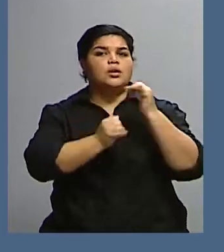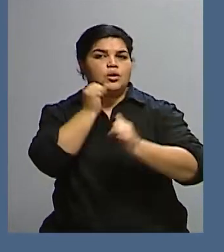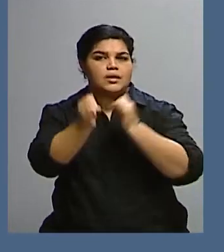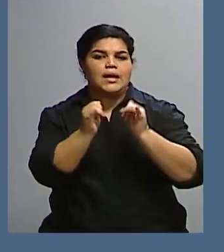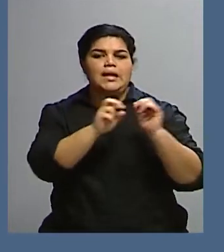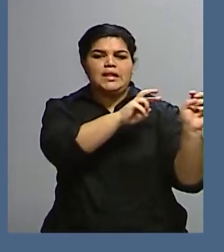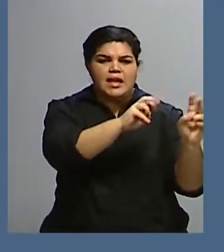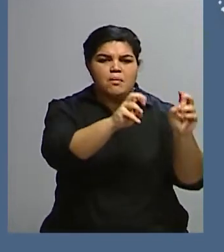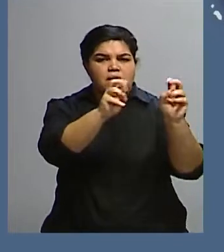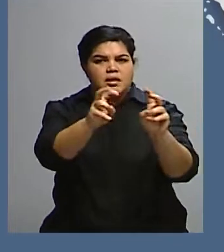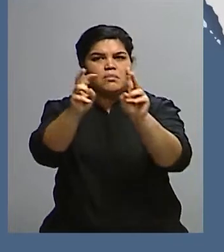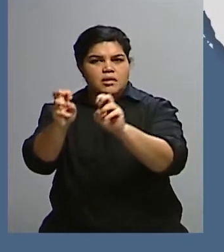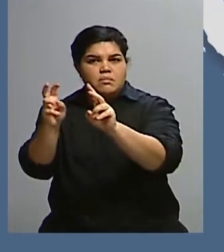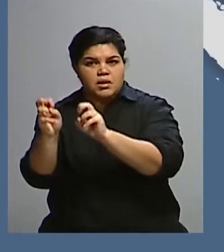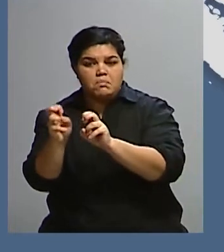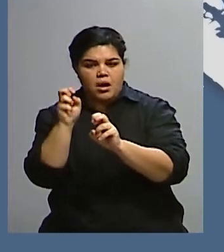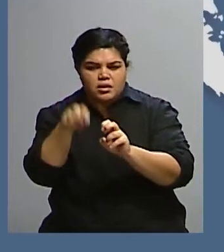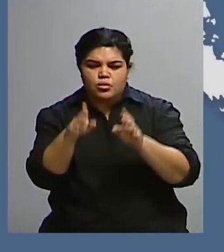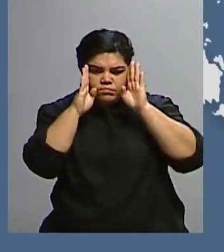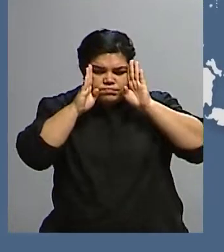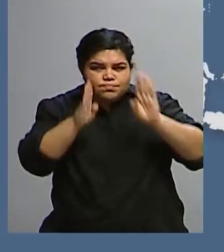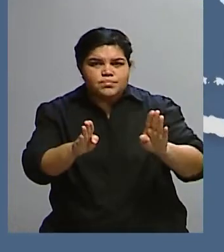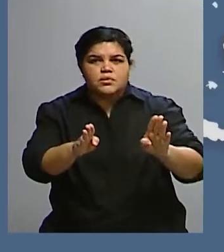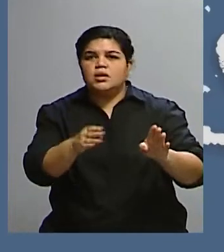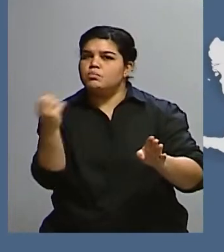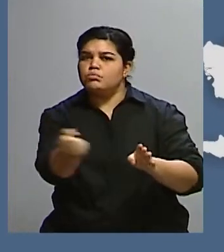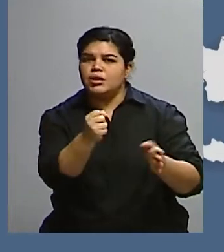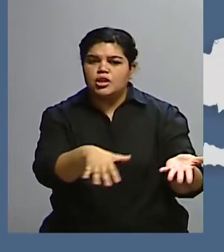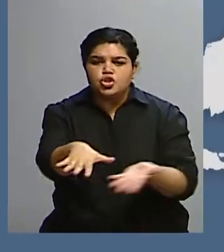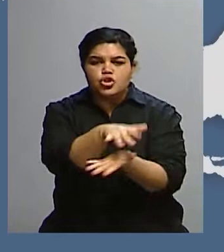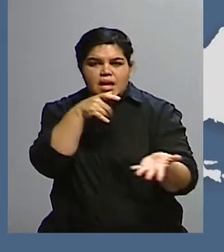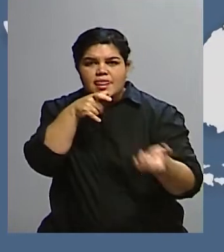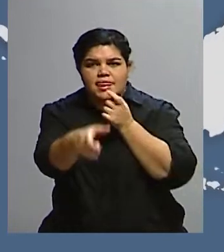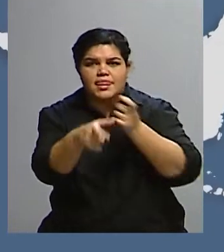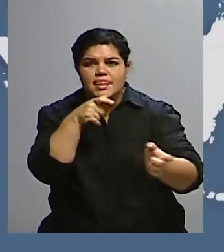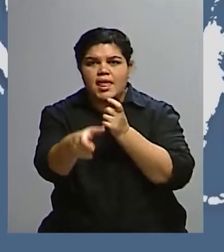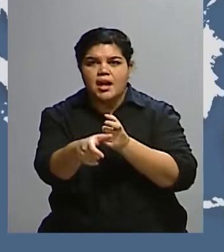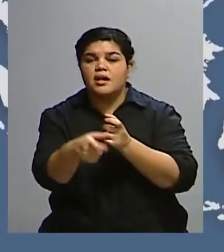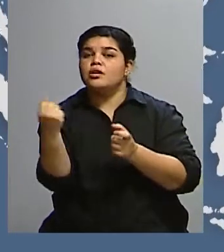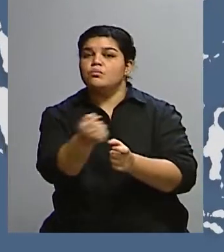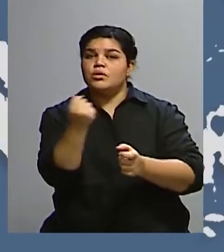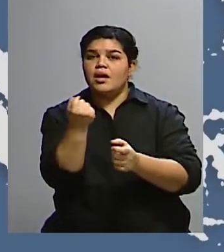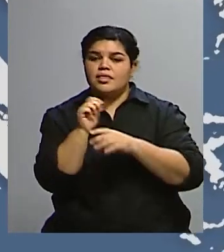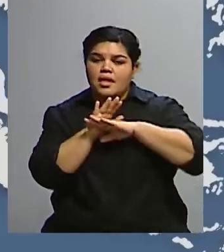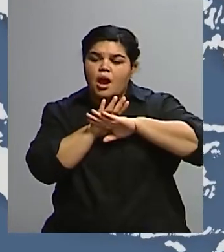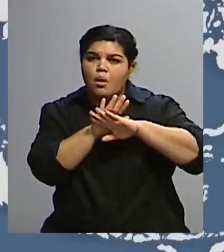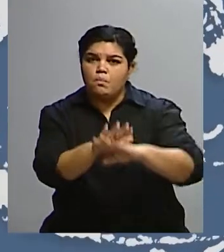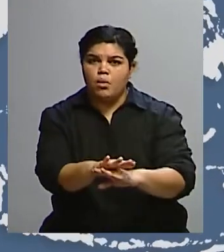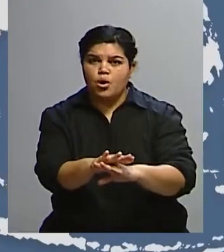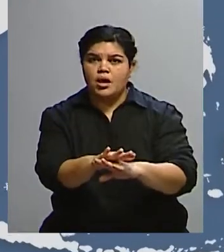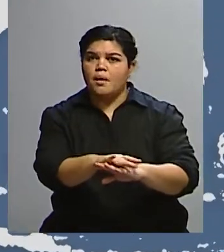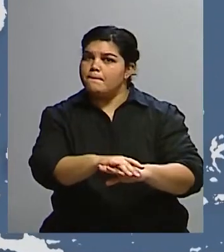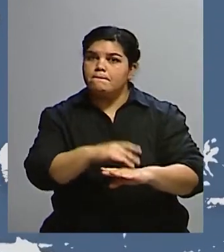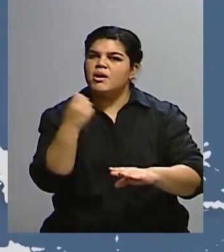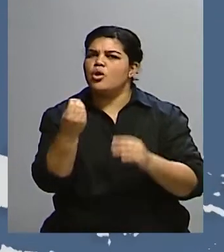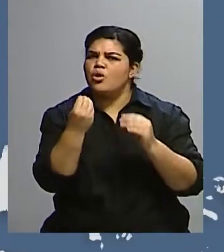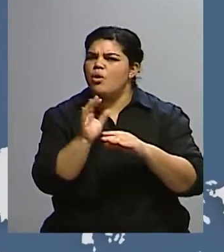que son tan valiosos, hay que dar respuestas a la población y hay que apoyar a la población de manera organizada.